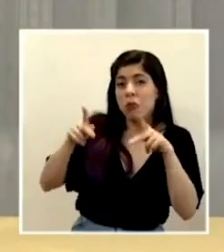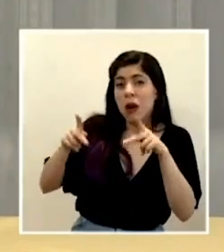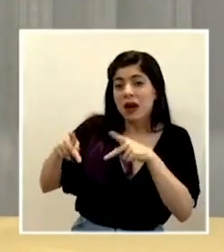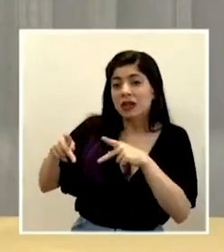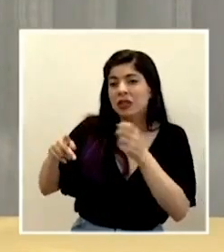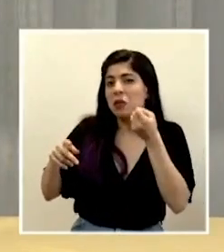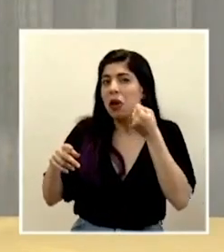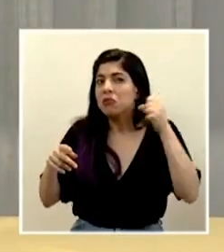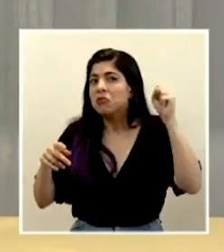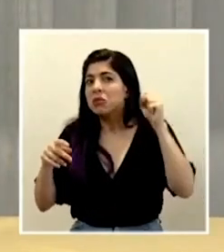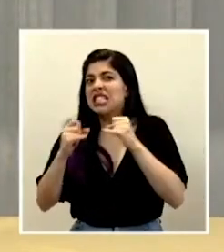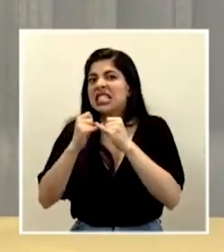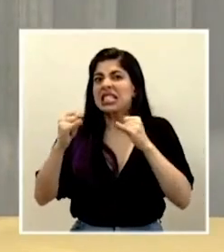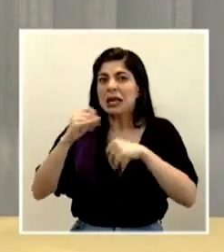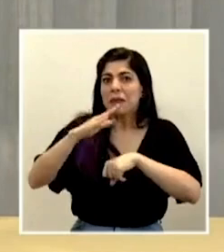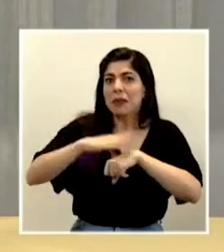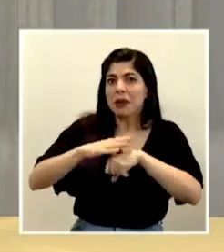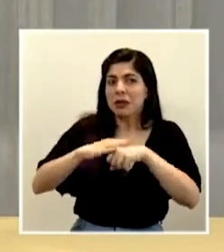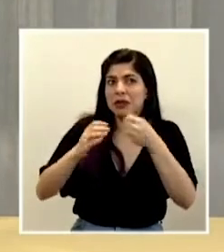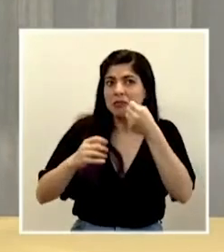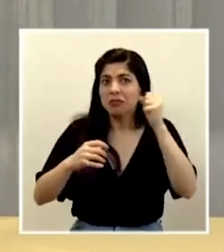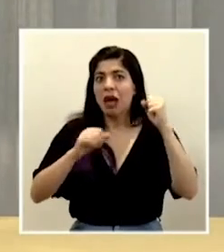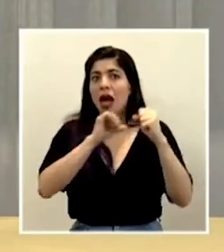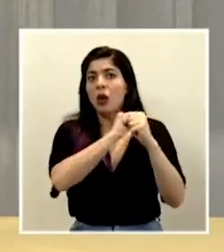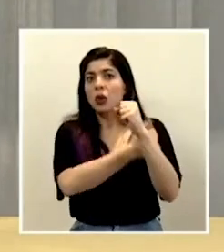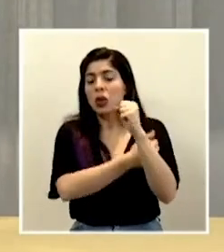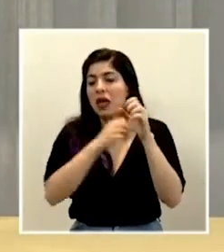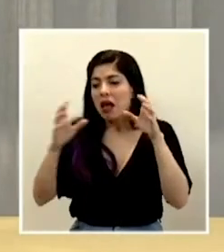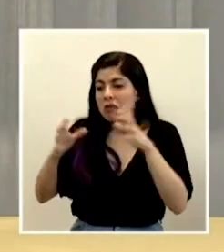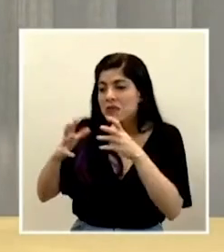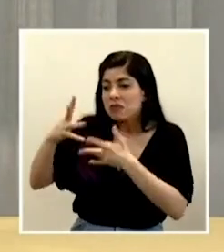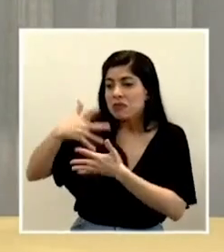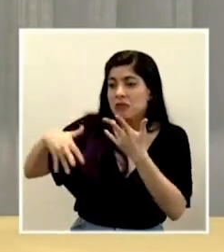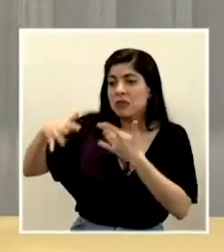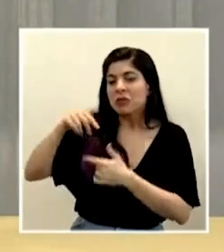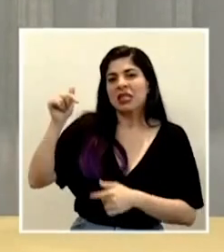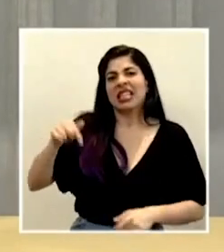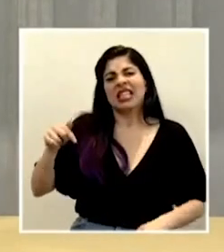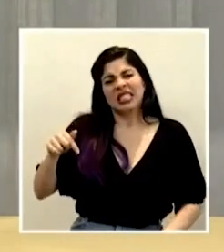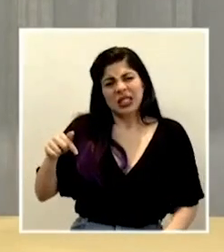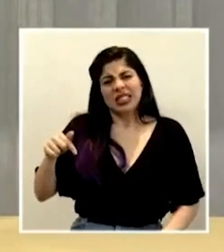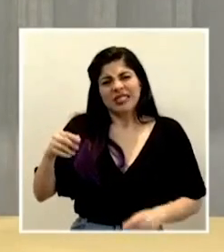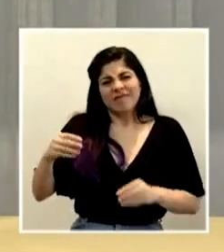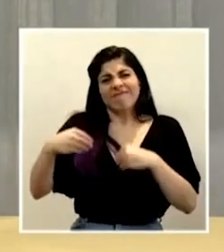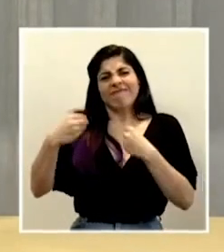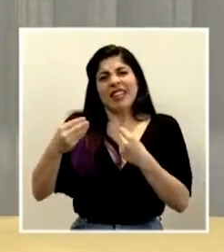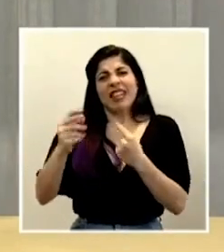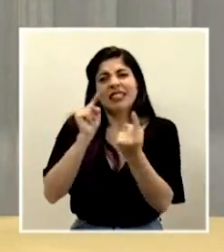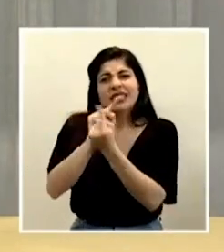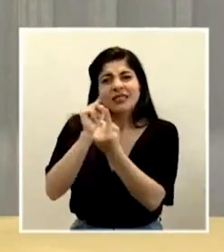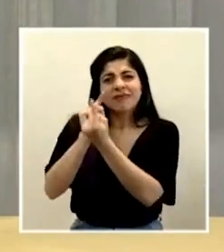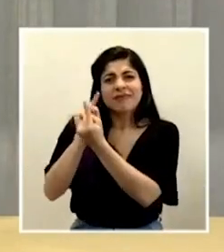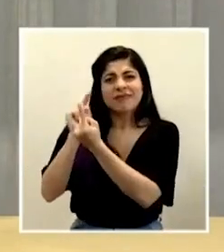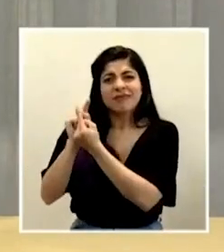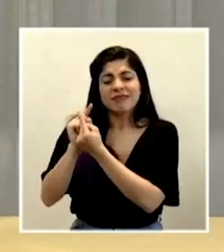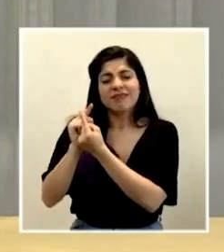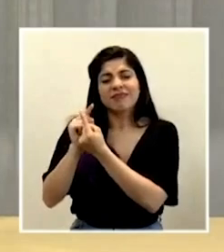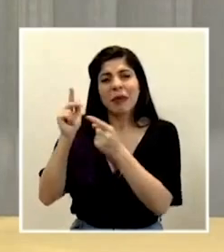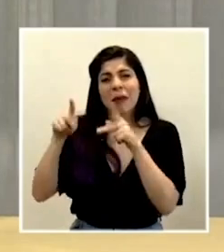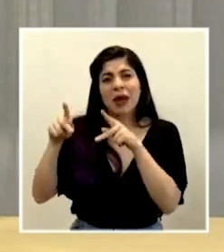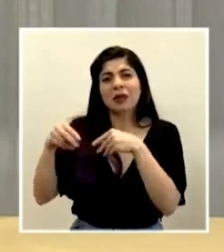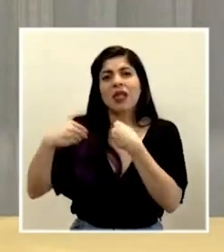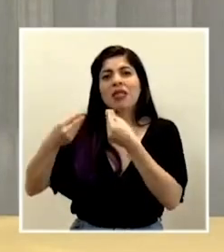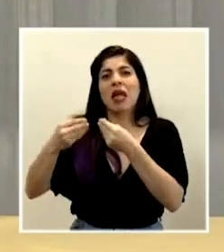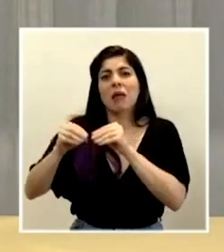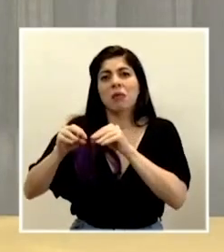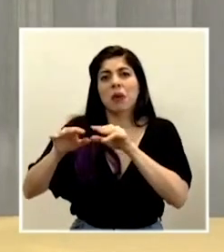espaldas, sin ningún permiso, a espaldas de las autoridades, lo que están favoreciendo es que haya contactos cercanos que originen cadenas